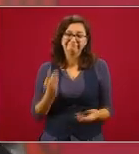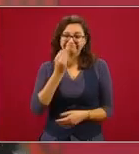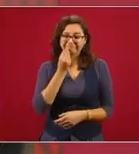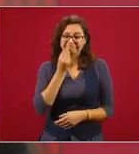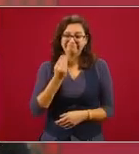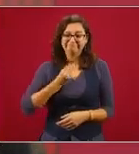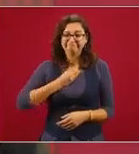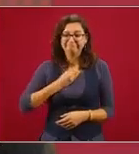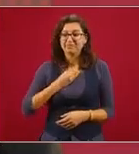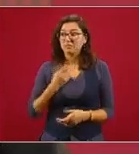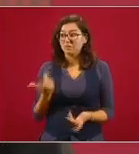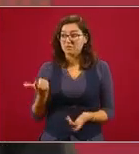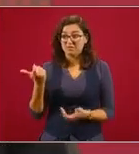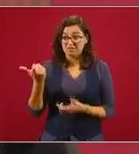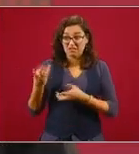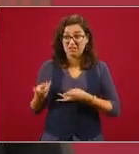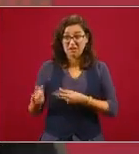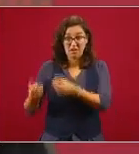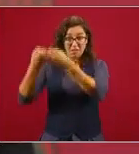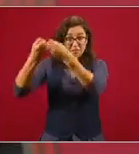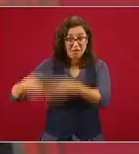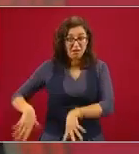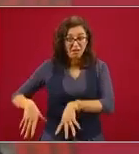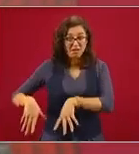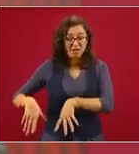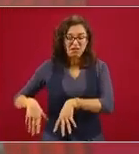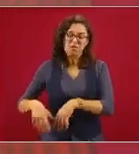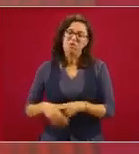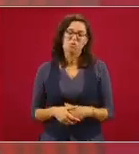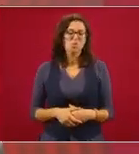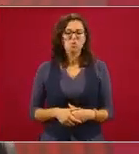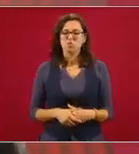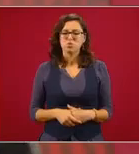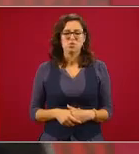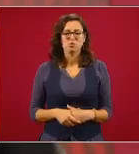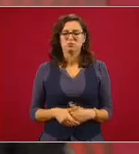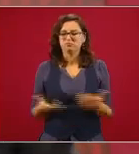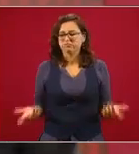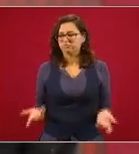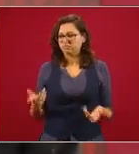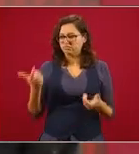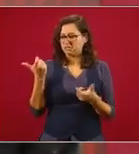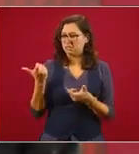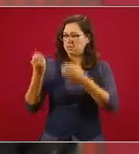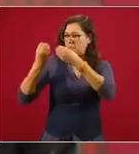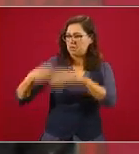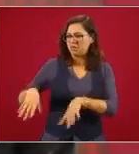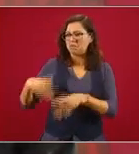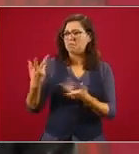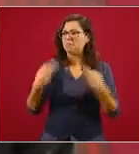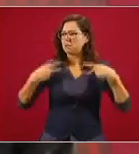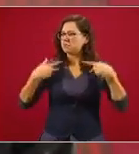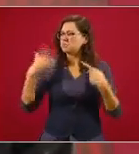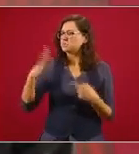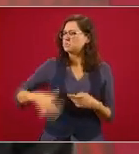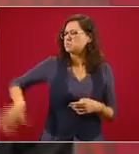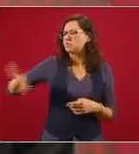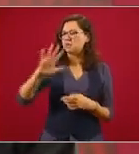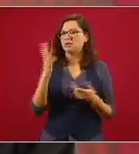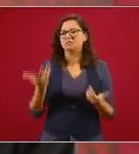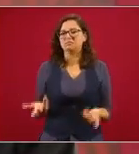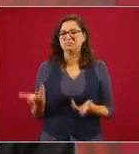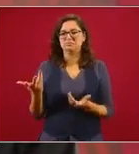Pierde más el pueblo, pierde más la nación, pierde más la hacienda pública.